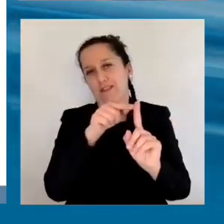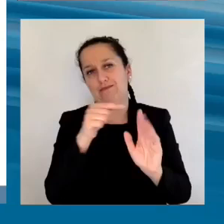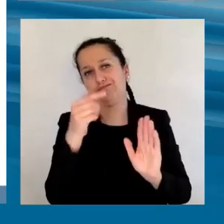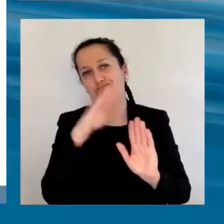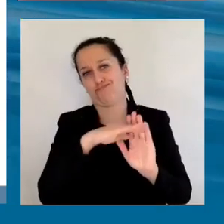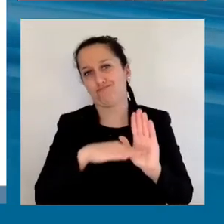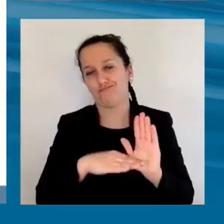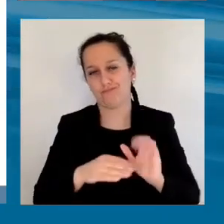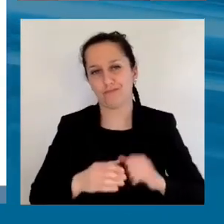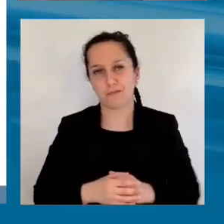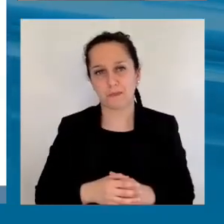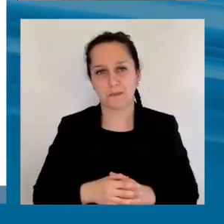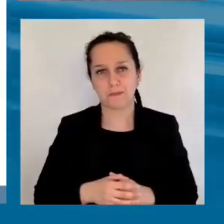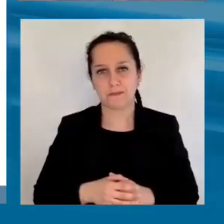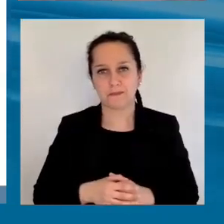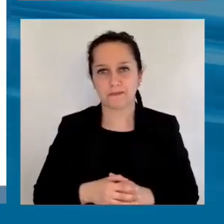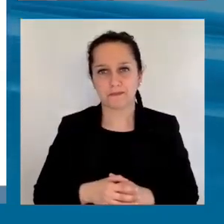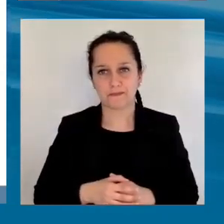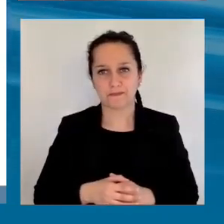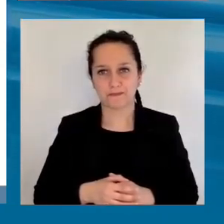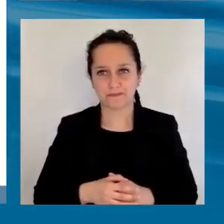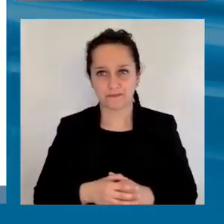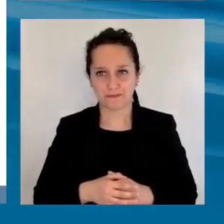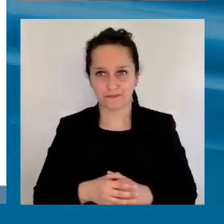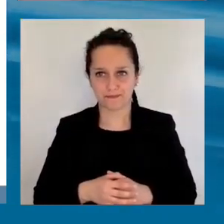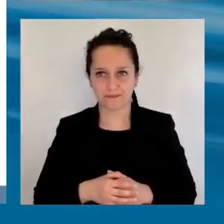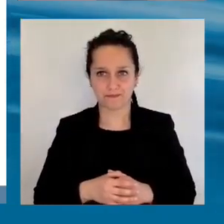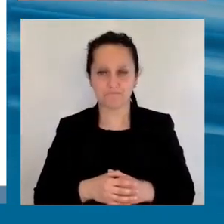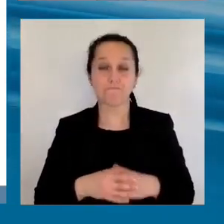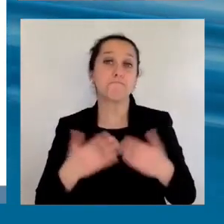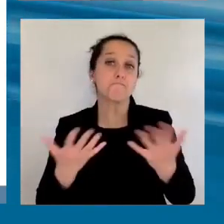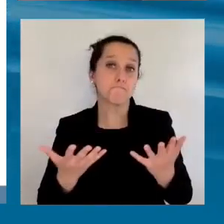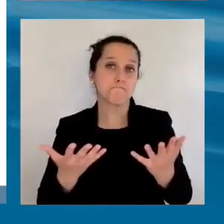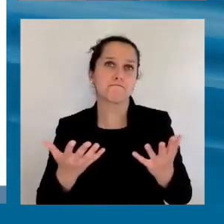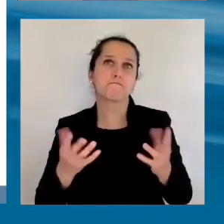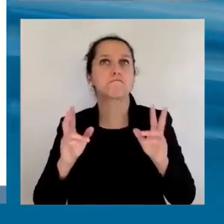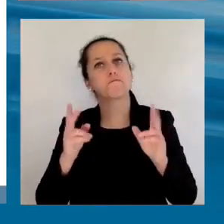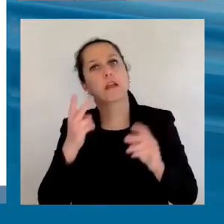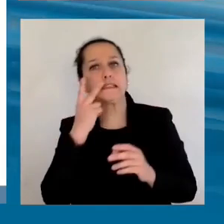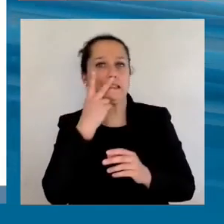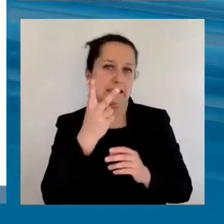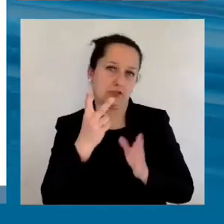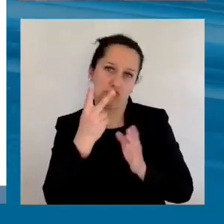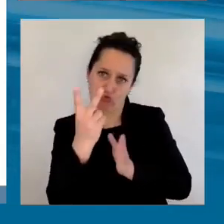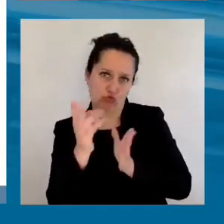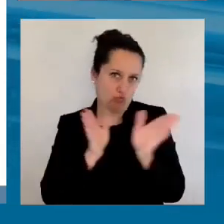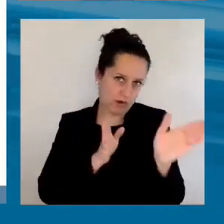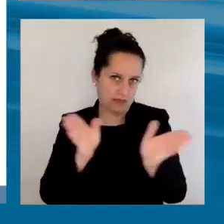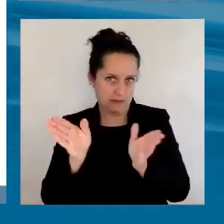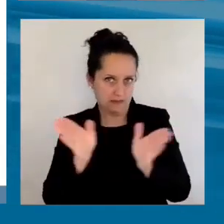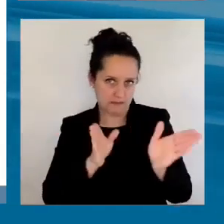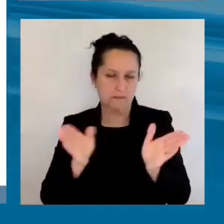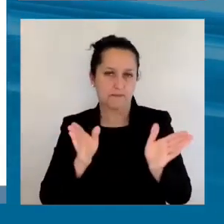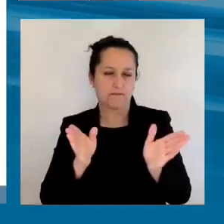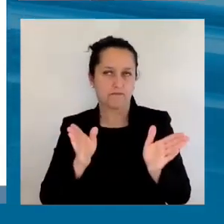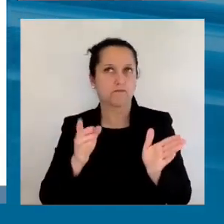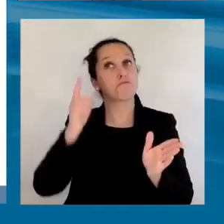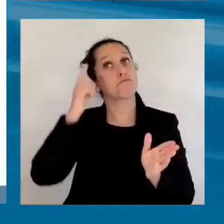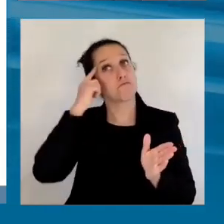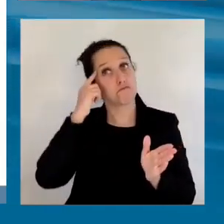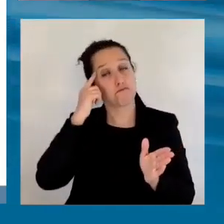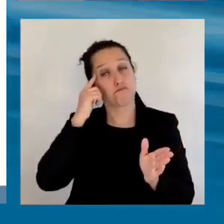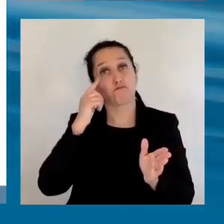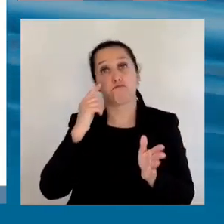estamos en transición, bueno, aquí hay dos formas de caracterizar para simplificar. Esos son dos escenarios. Un escenario